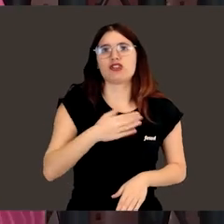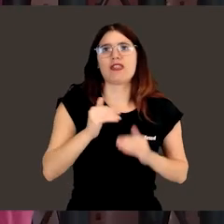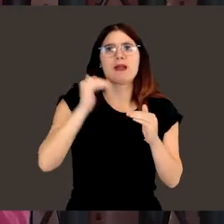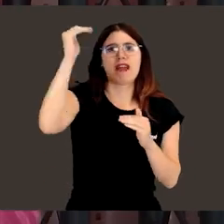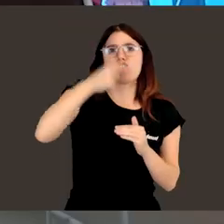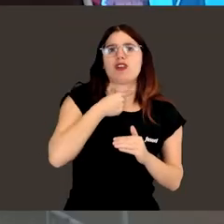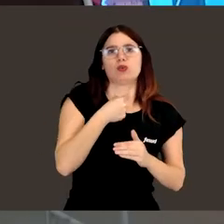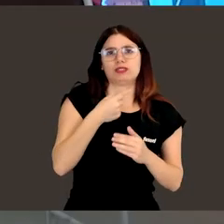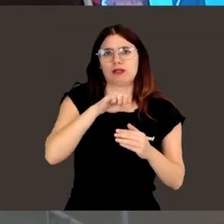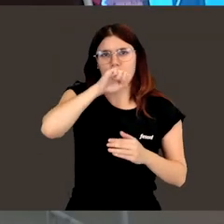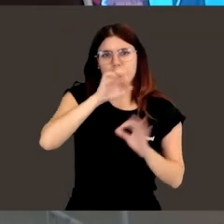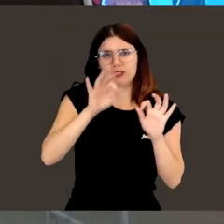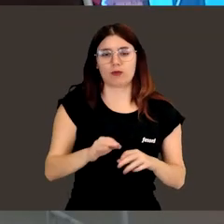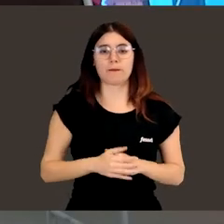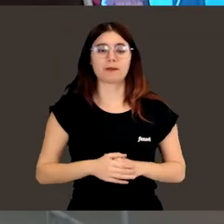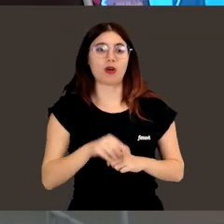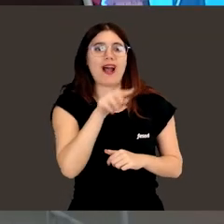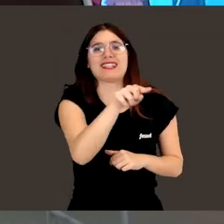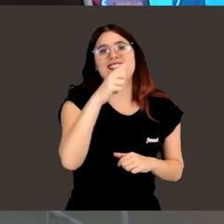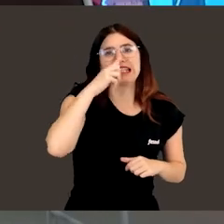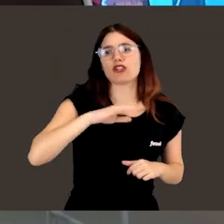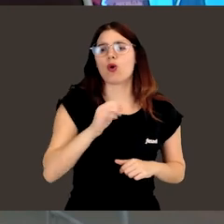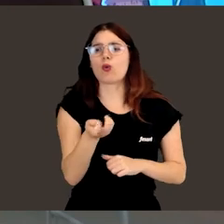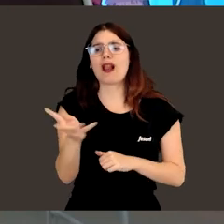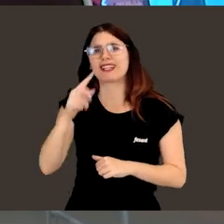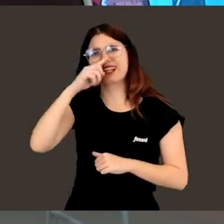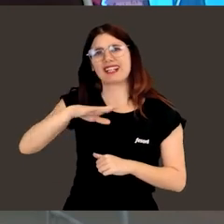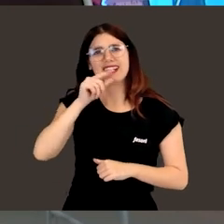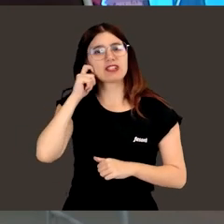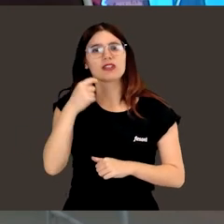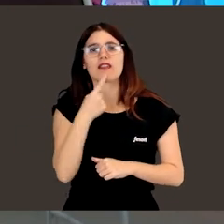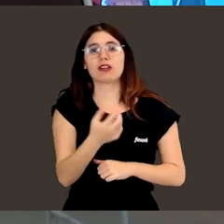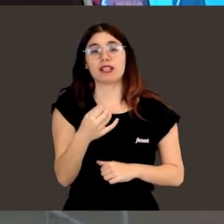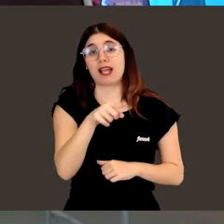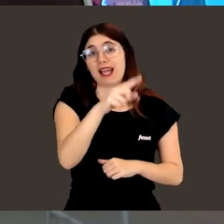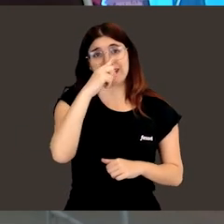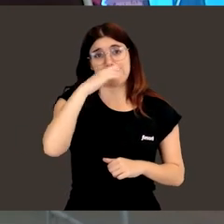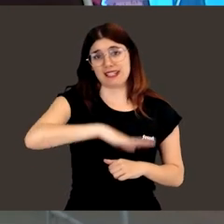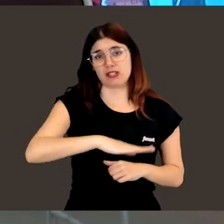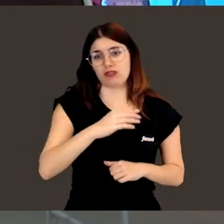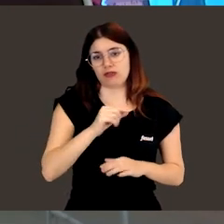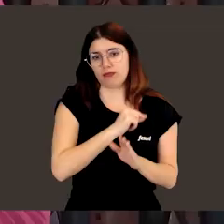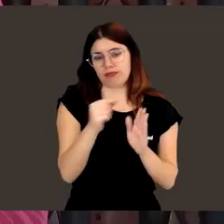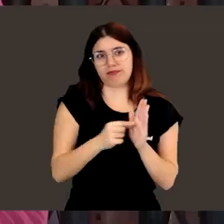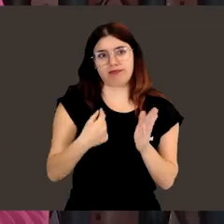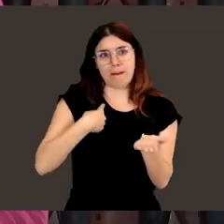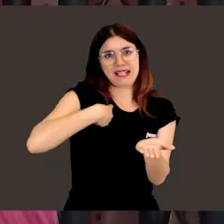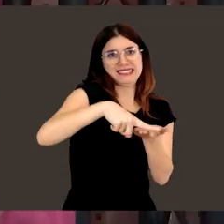niño a la fuerza le va a gustar de mayor. ¿Y qué le dirías a ese niño? No a este, sino a cualquier niño o niña. Bueno, a cualquier niño, a este niño,